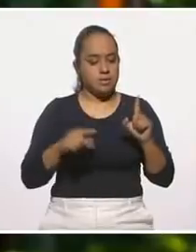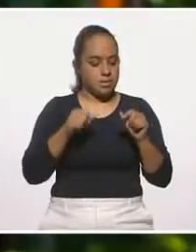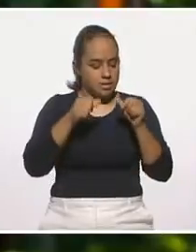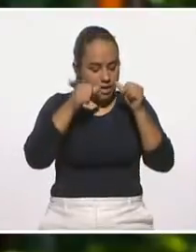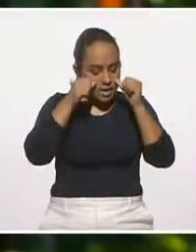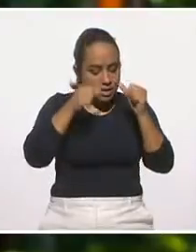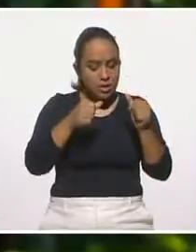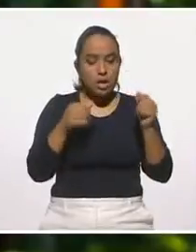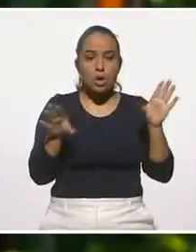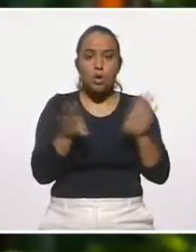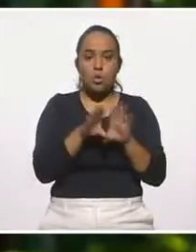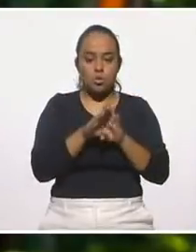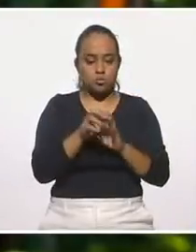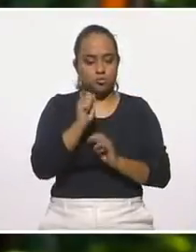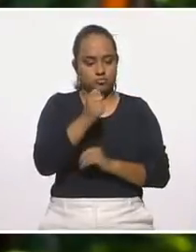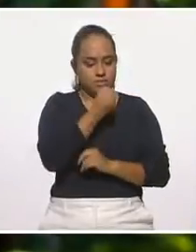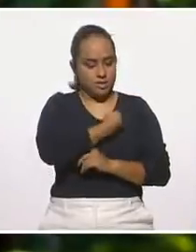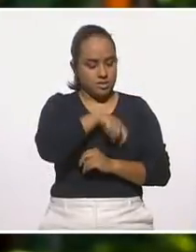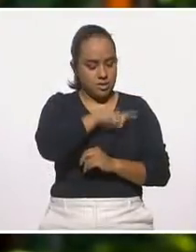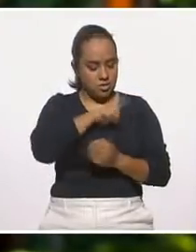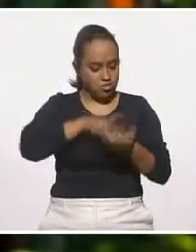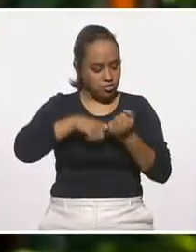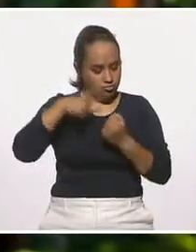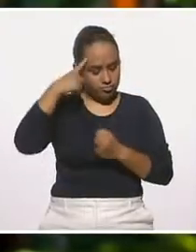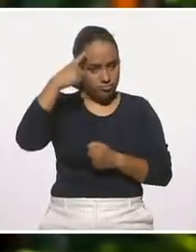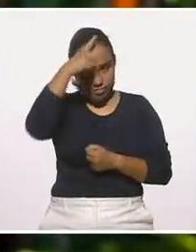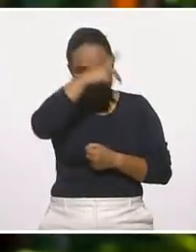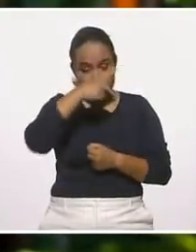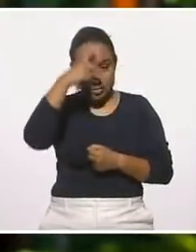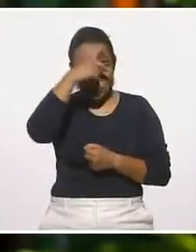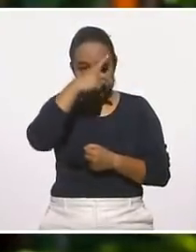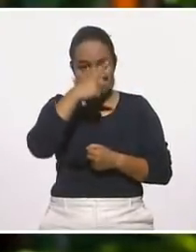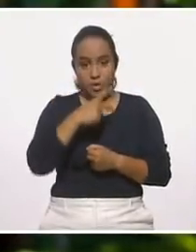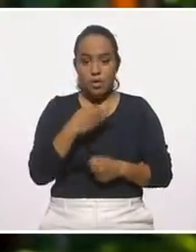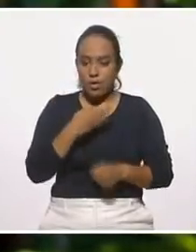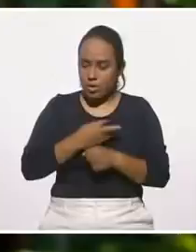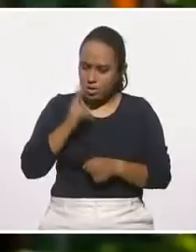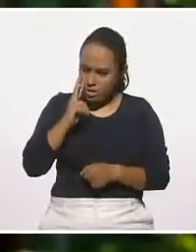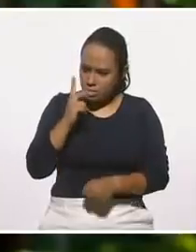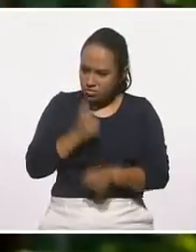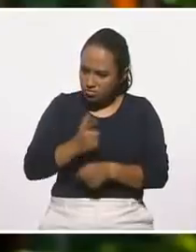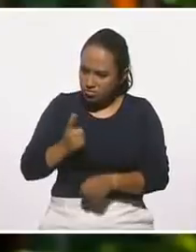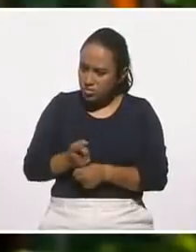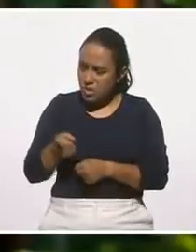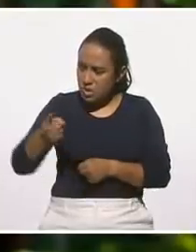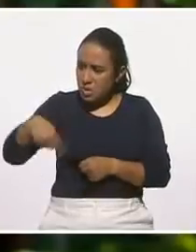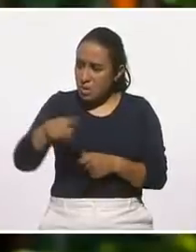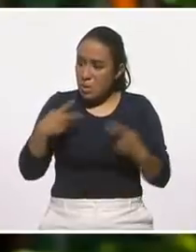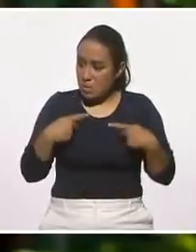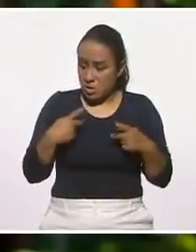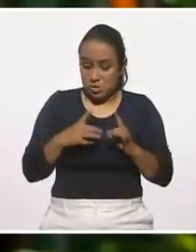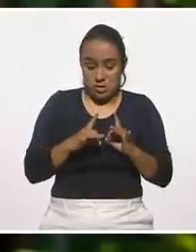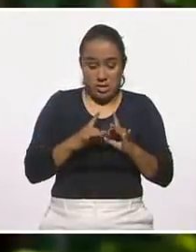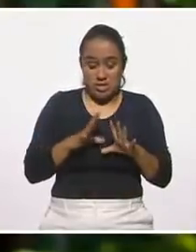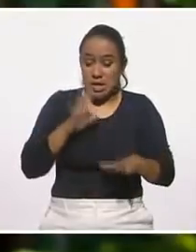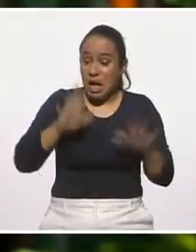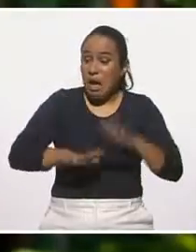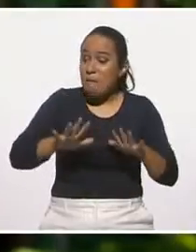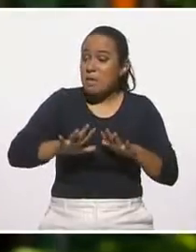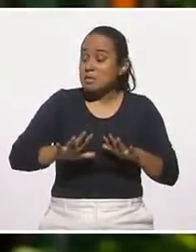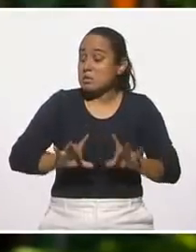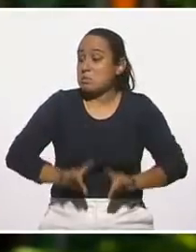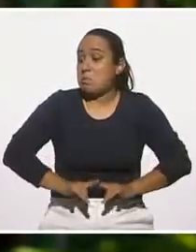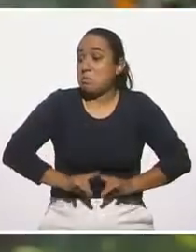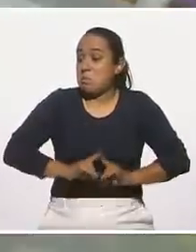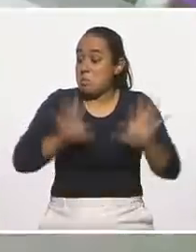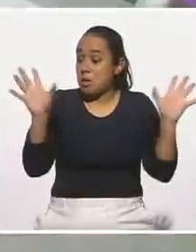la salud mental. Creo que ahorita se notó lo vulnerable es que estamos ante una situación imprevista como